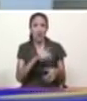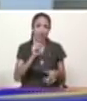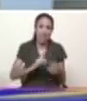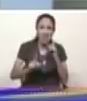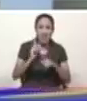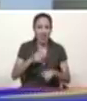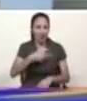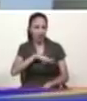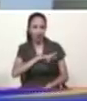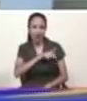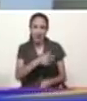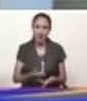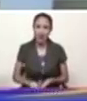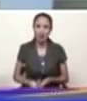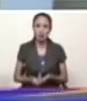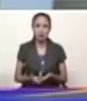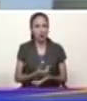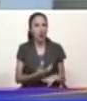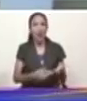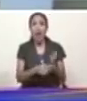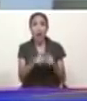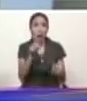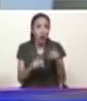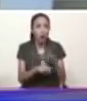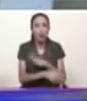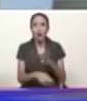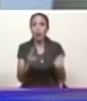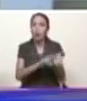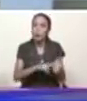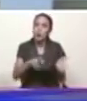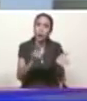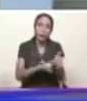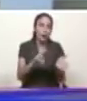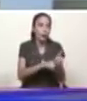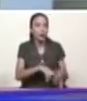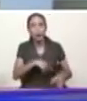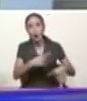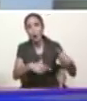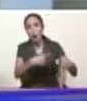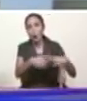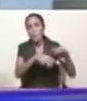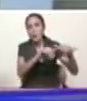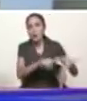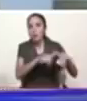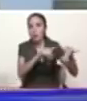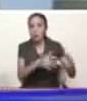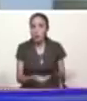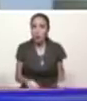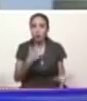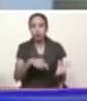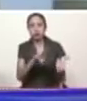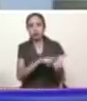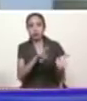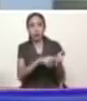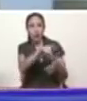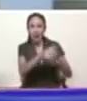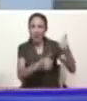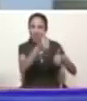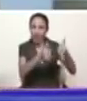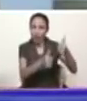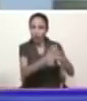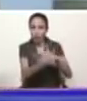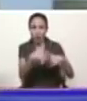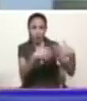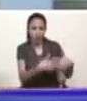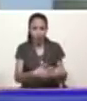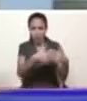fax news que usted se la pasa repitiendo todos los días señor Mike Pence candidato presidencial Mike Pence este